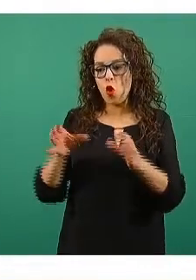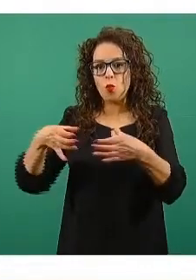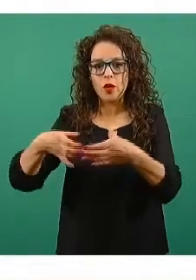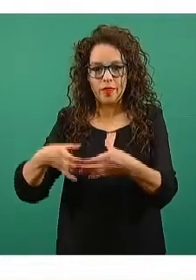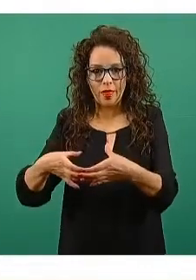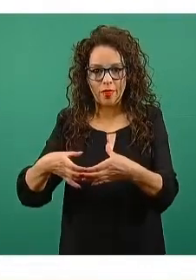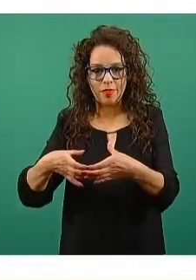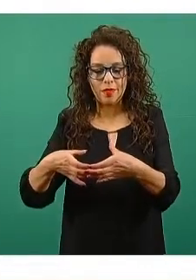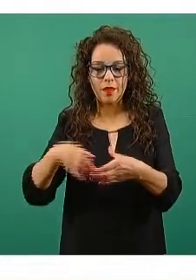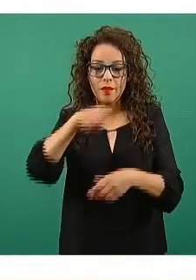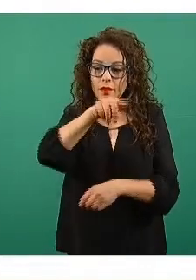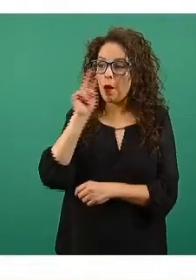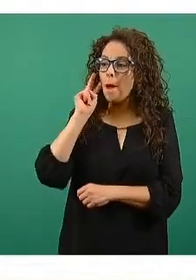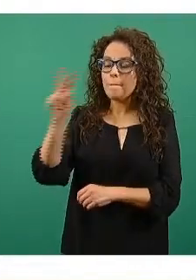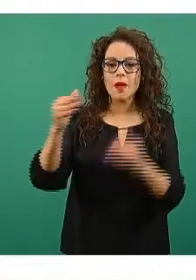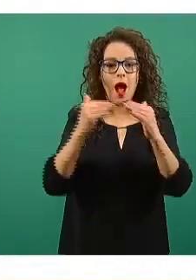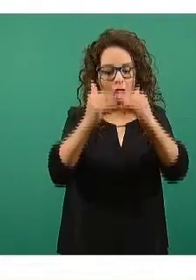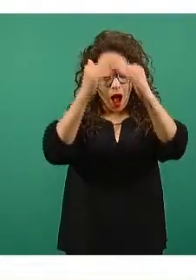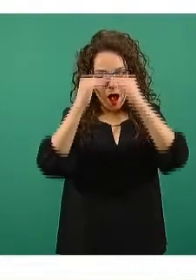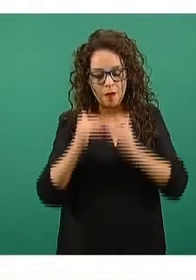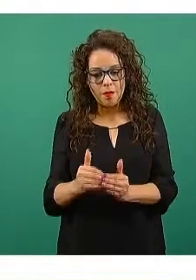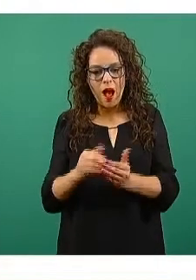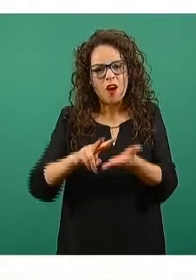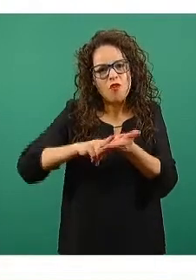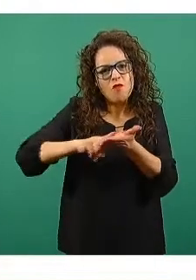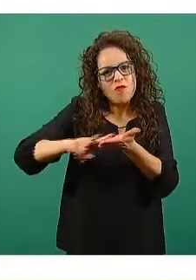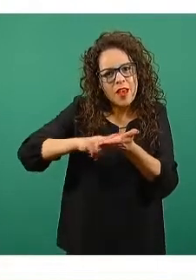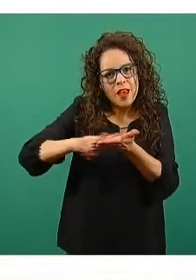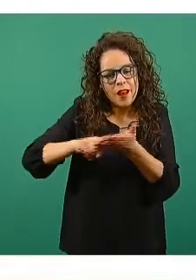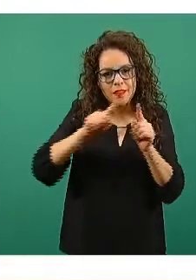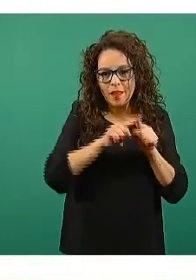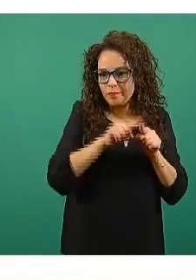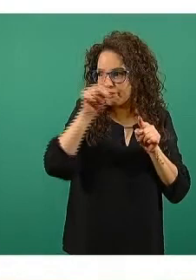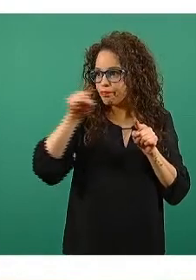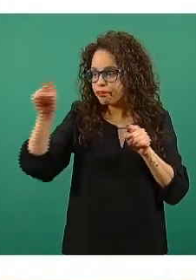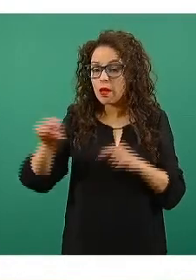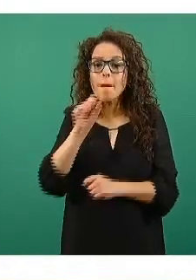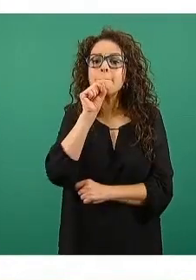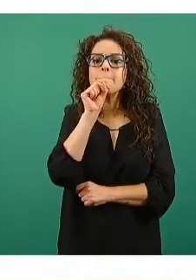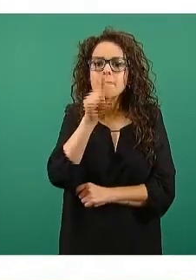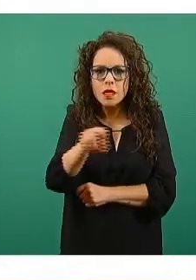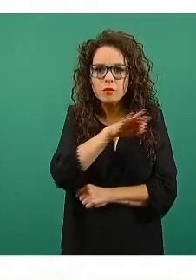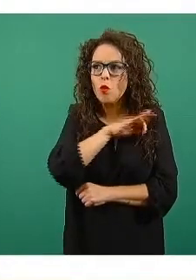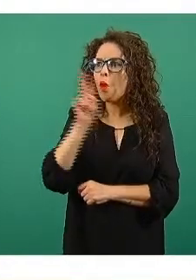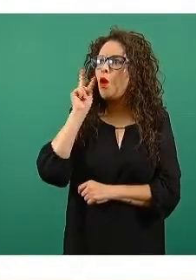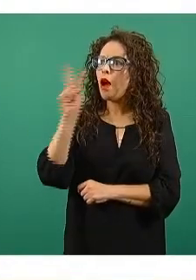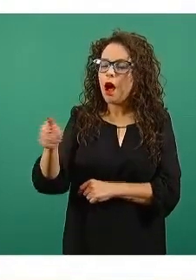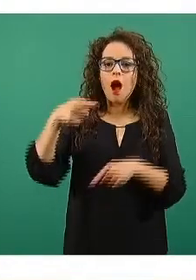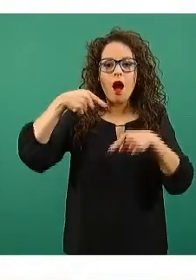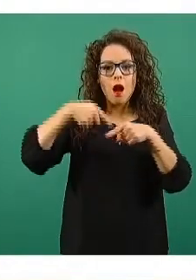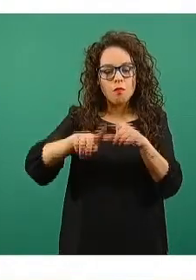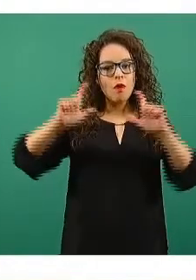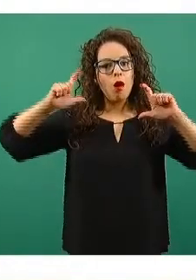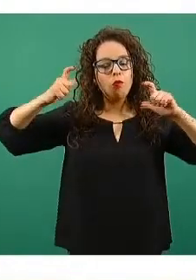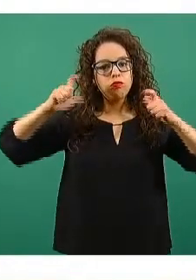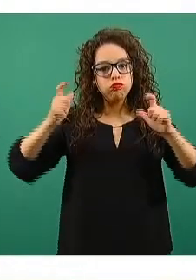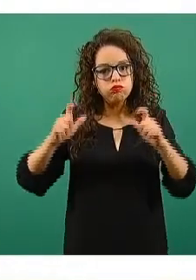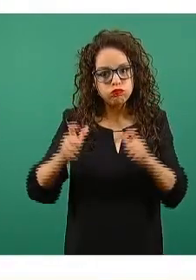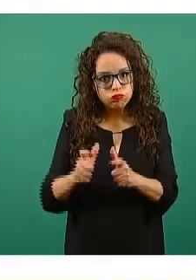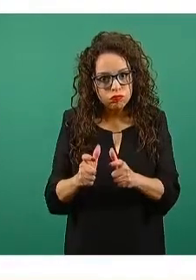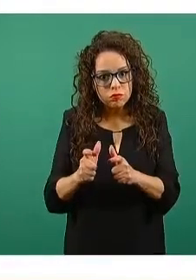se fijan en la línea verde más oscura, también se empieza a ver una disminución del número de